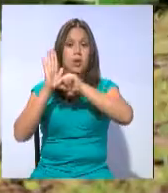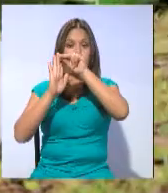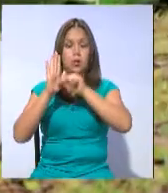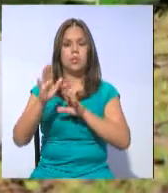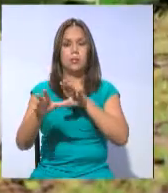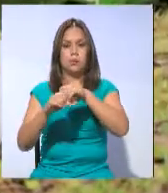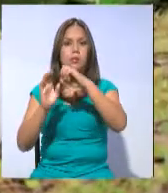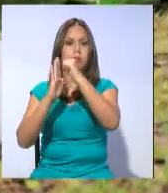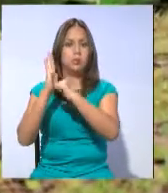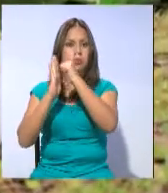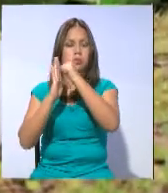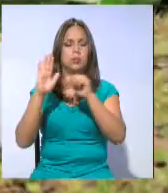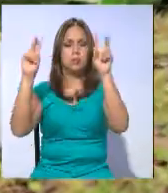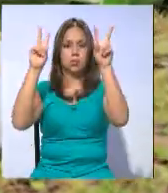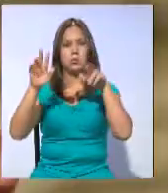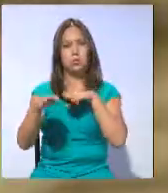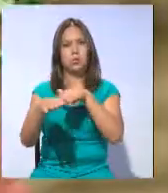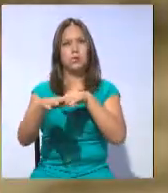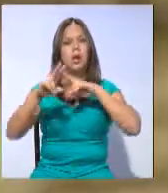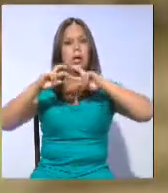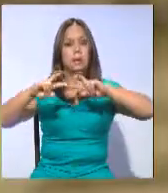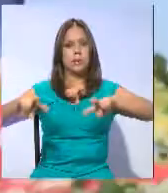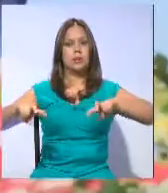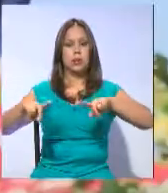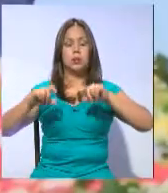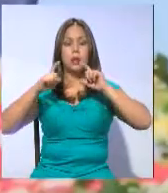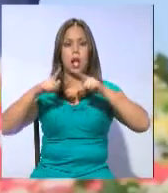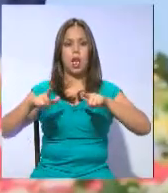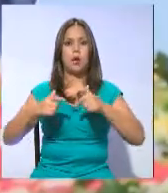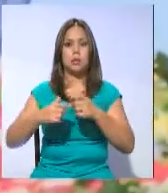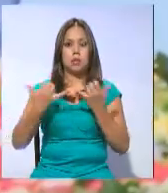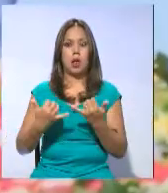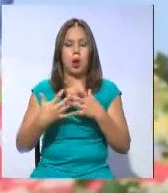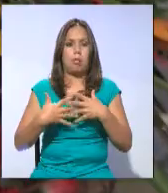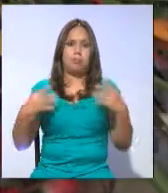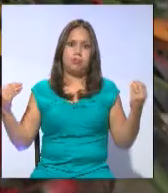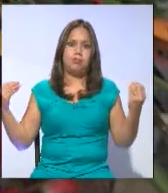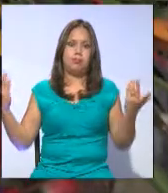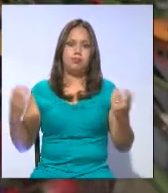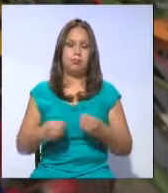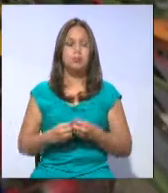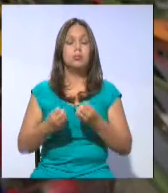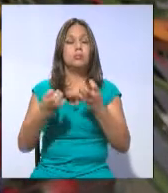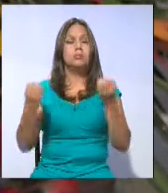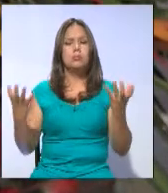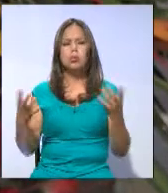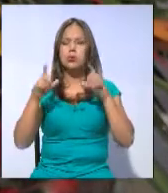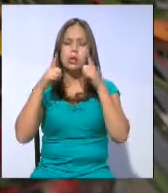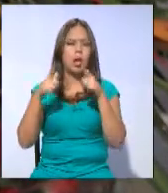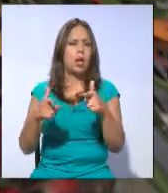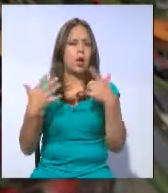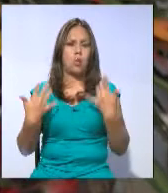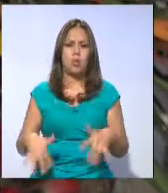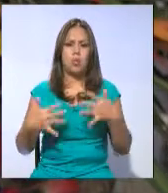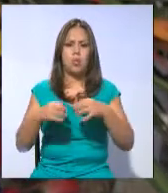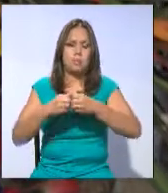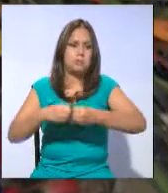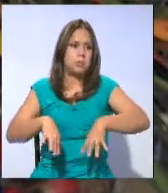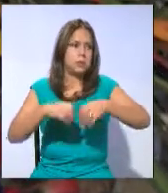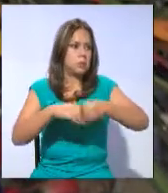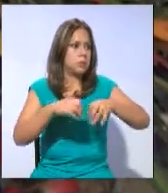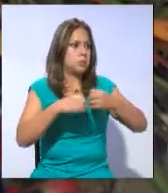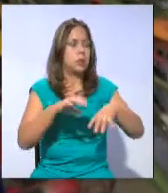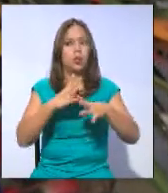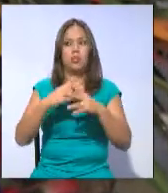artículo que impulse la investigación de las lenguas que han desaparecido, dijo. Muchas lenguas que se han ido perdiendo, que se han ido